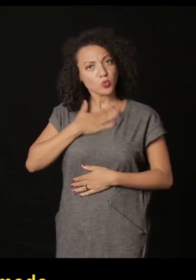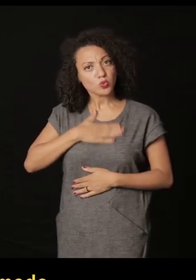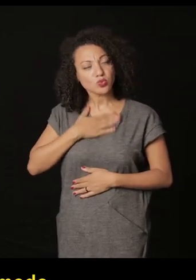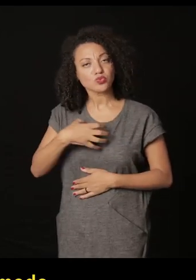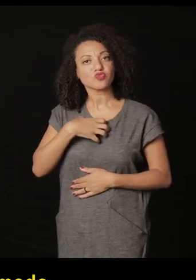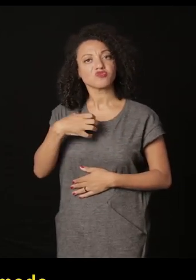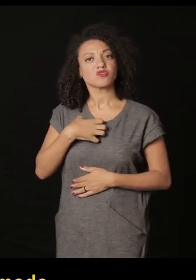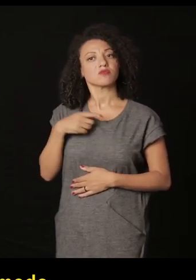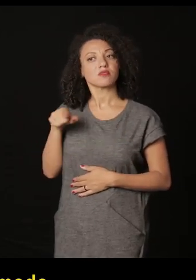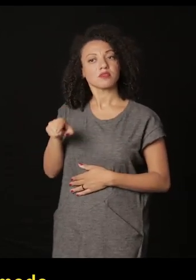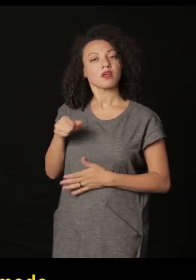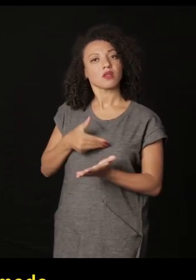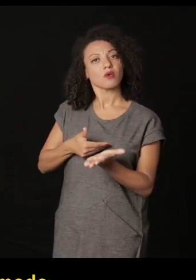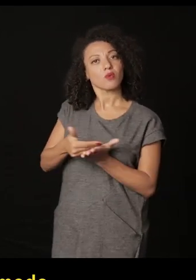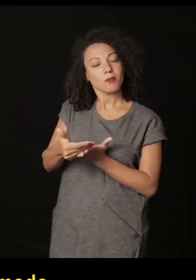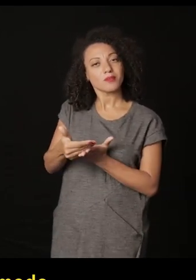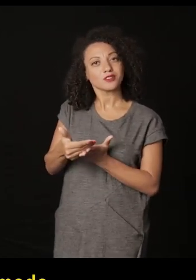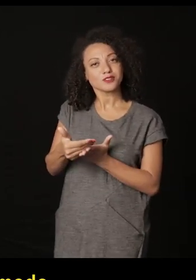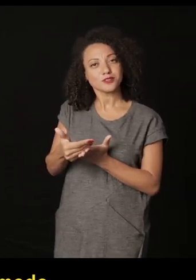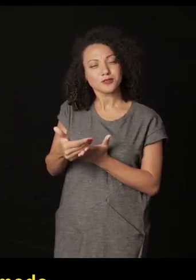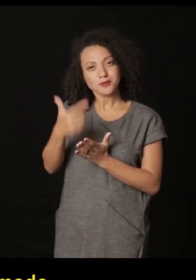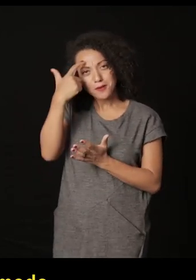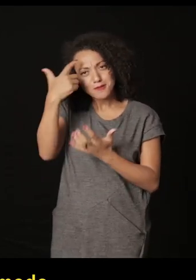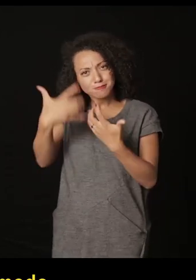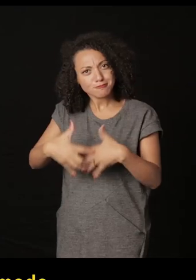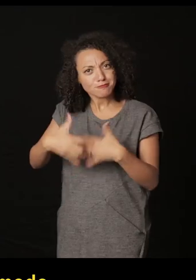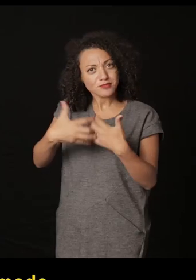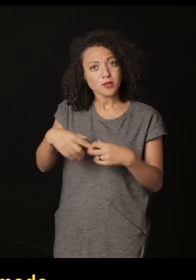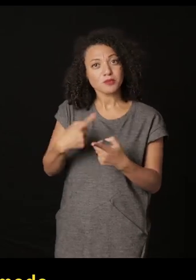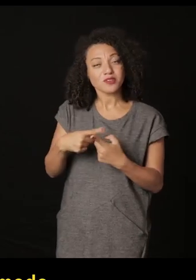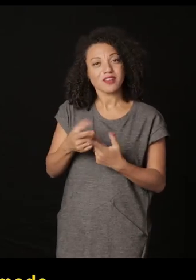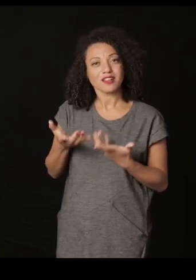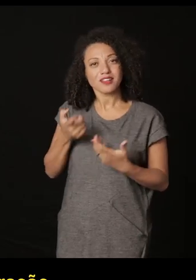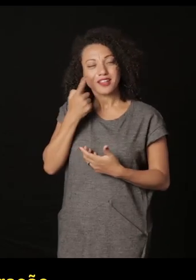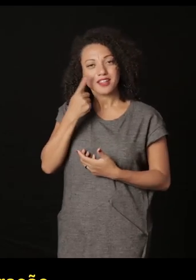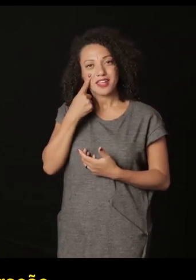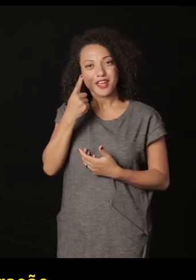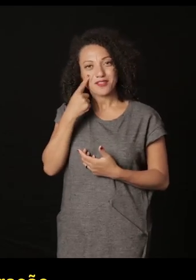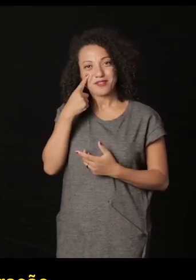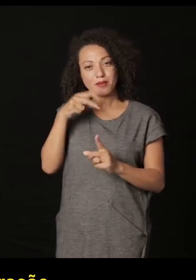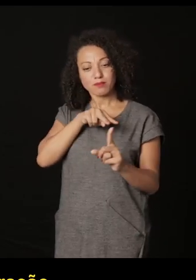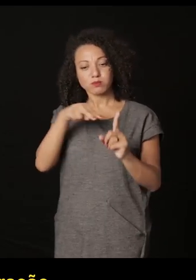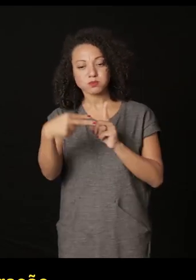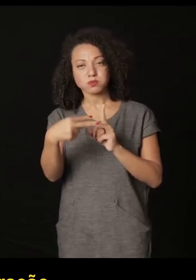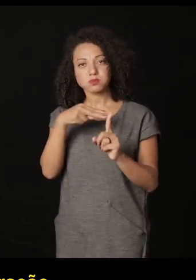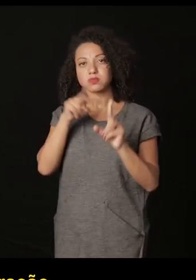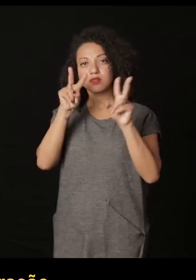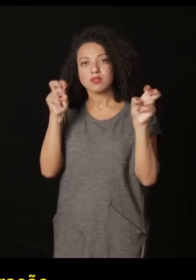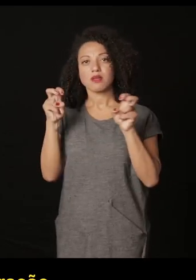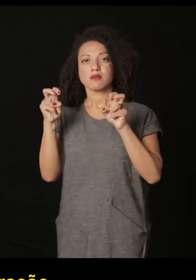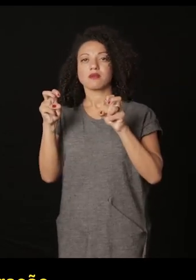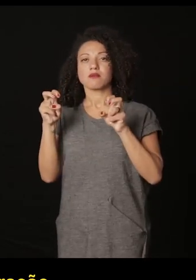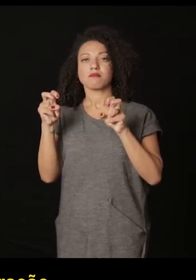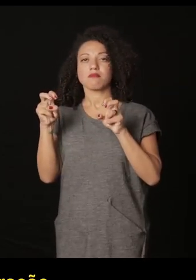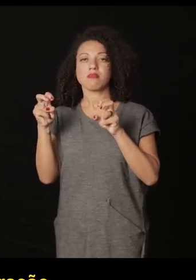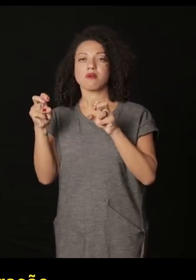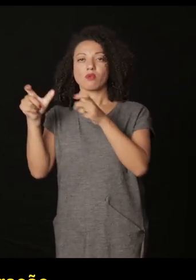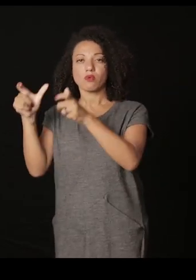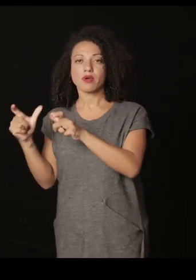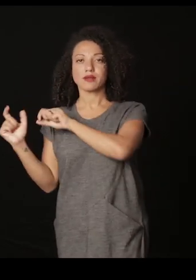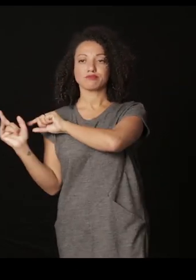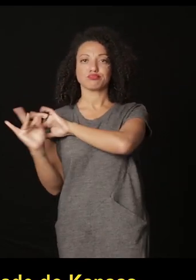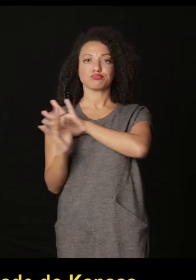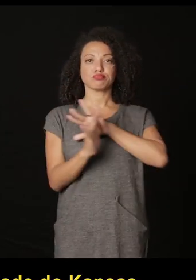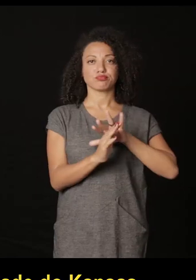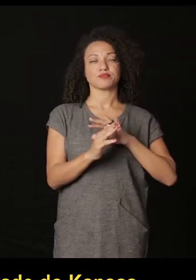y nos gustó muchísimo la manera en la que ella empieza a solucionar porque ella quería ver la migración desde otro punto de vista